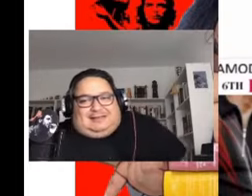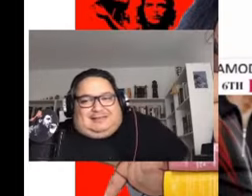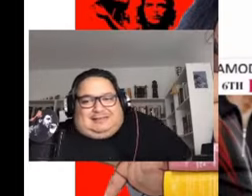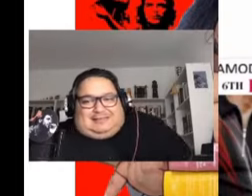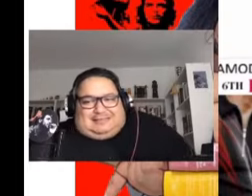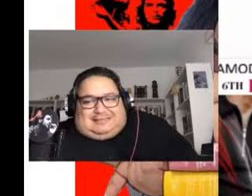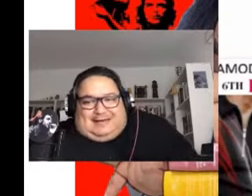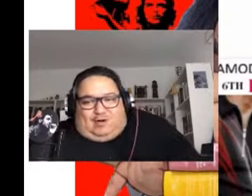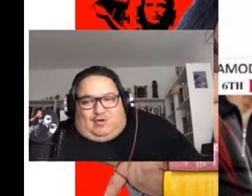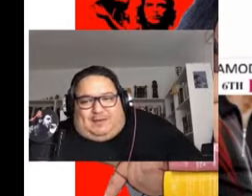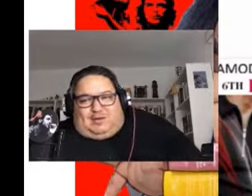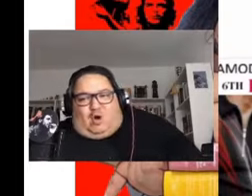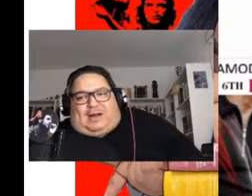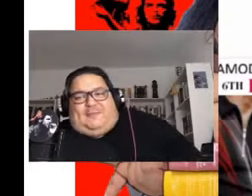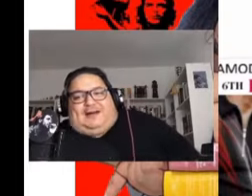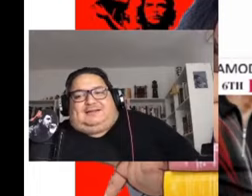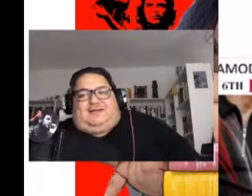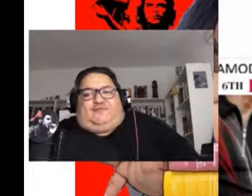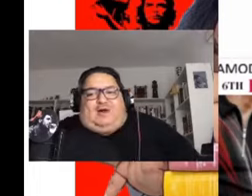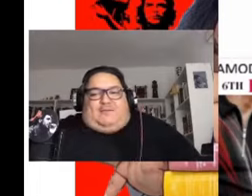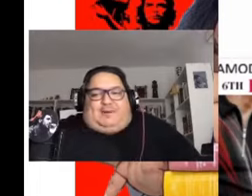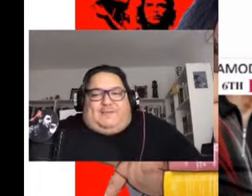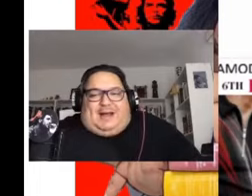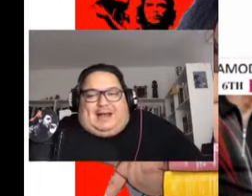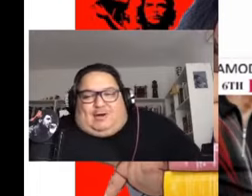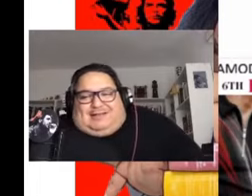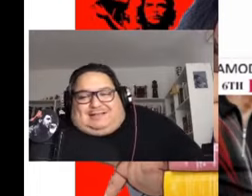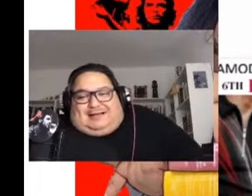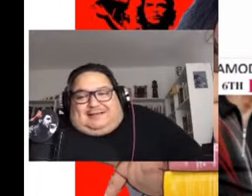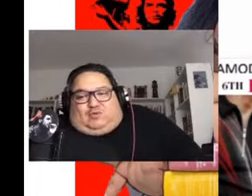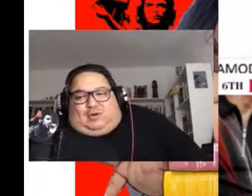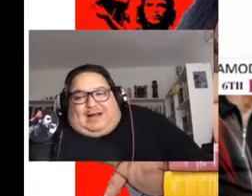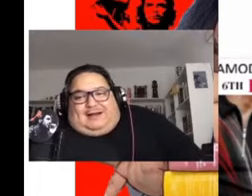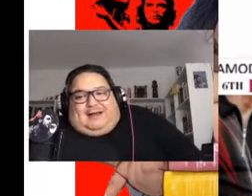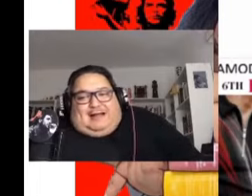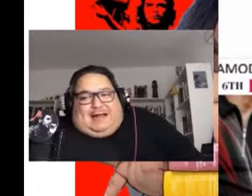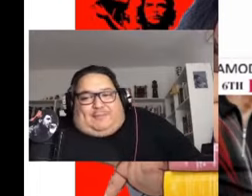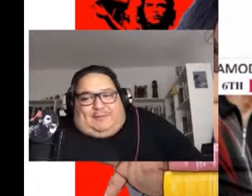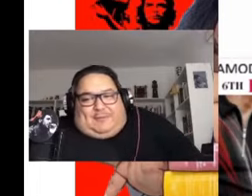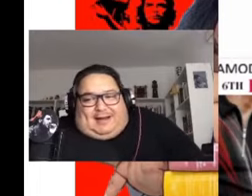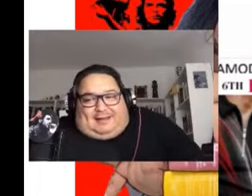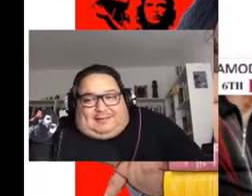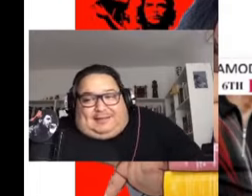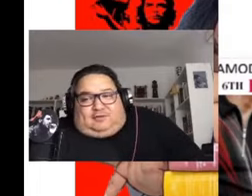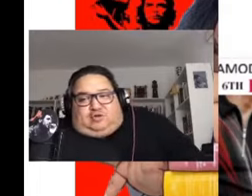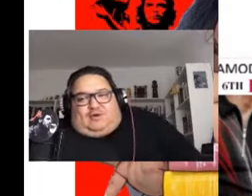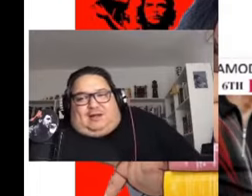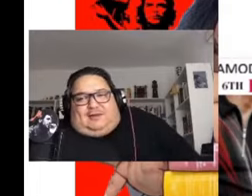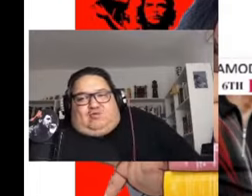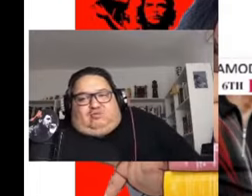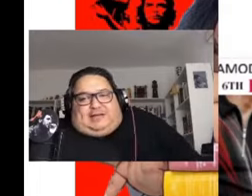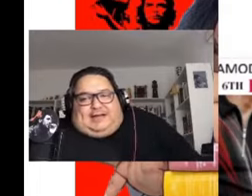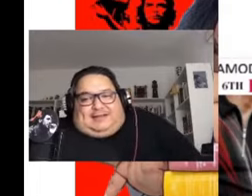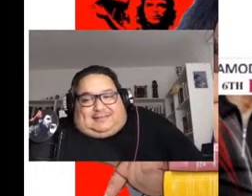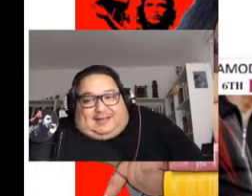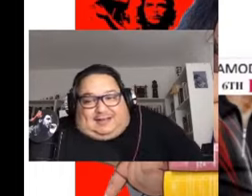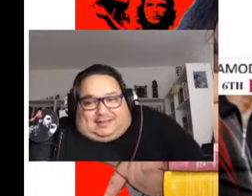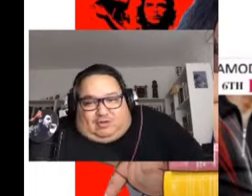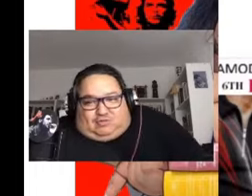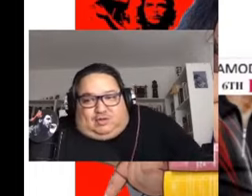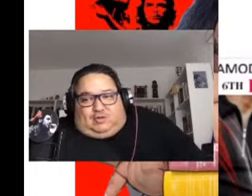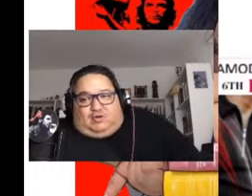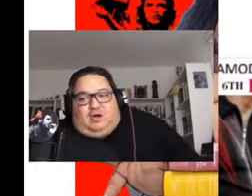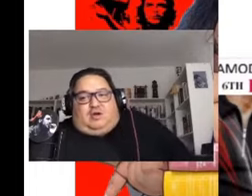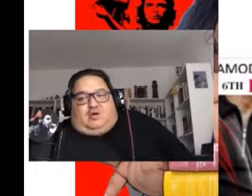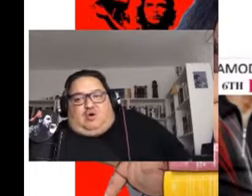se le olvidó que Martí fue el primero en desarticular la primera intentora de un TLC